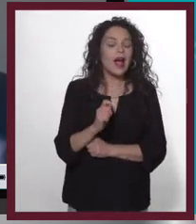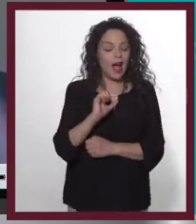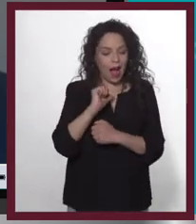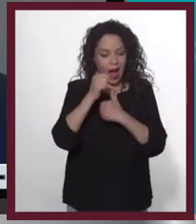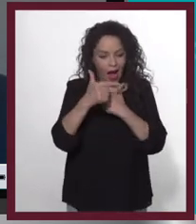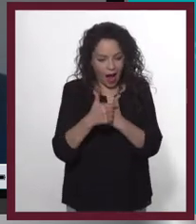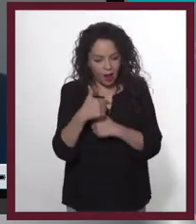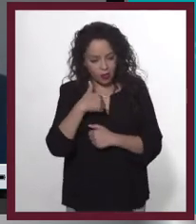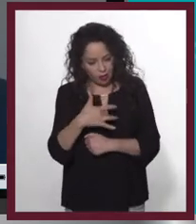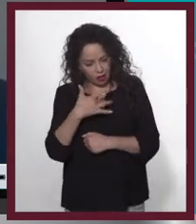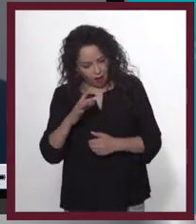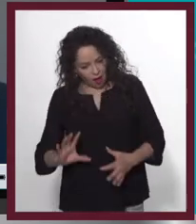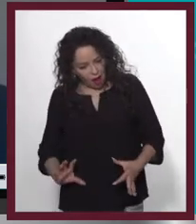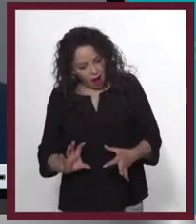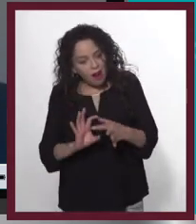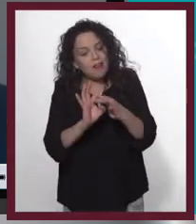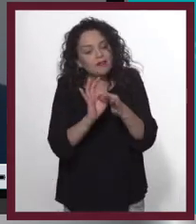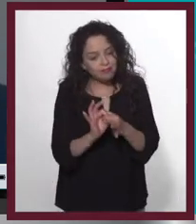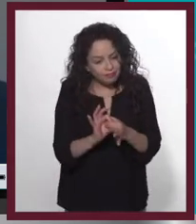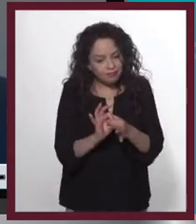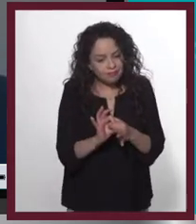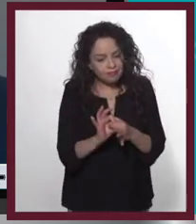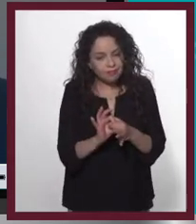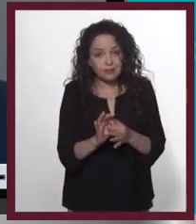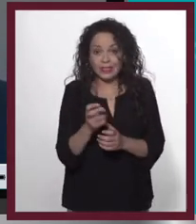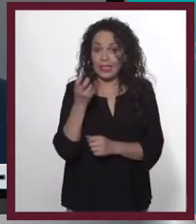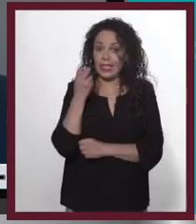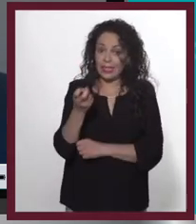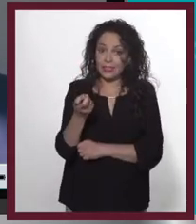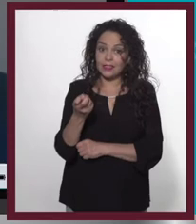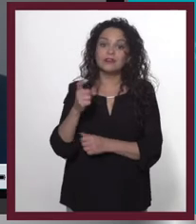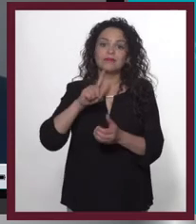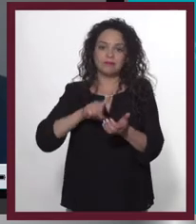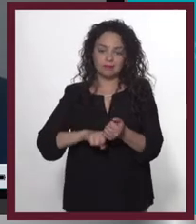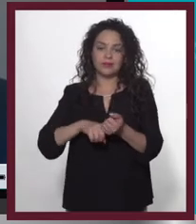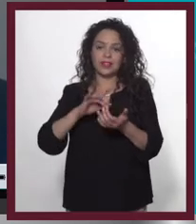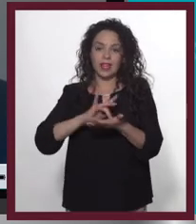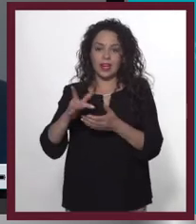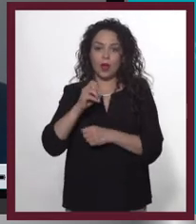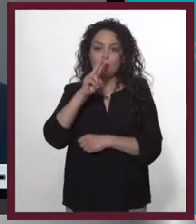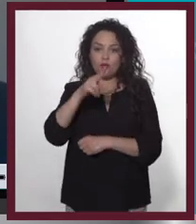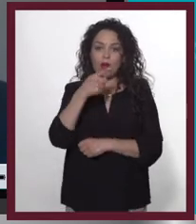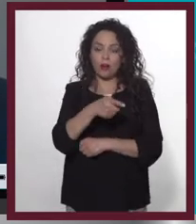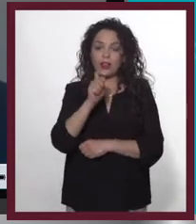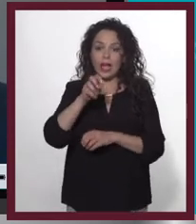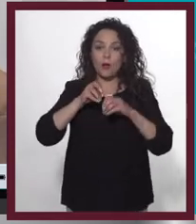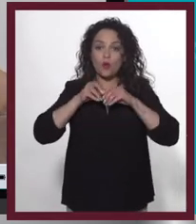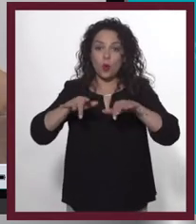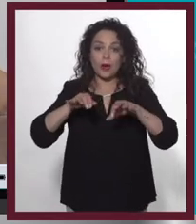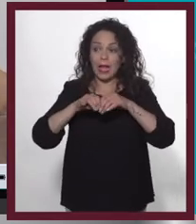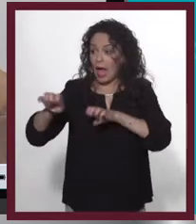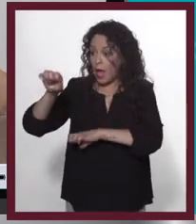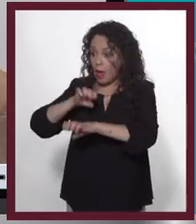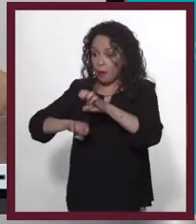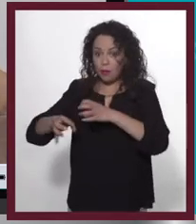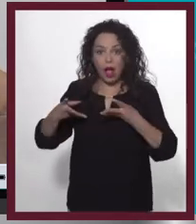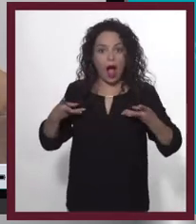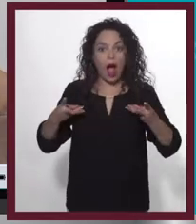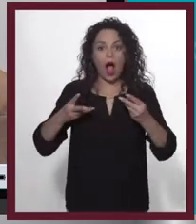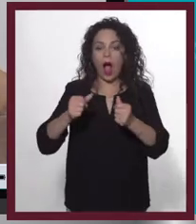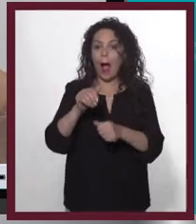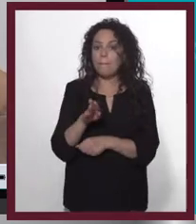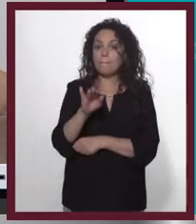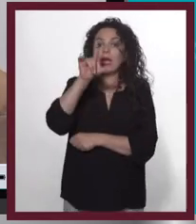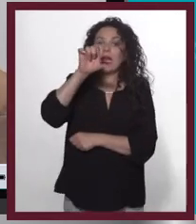para sentirse parte de algo. Y bueno, todo eso es un efecto de la publicidad donde las empresas gastan